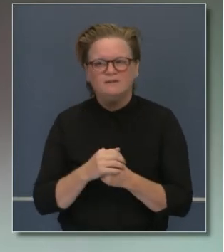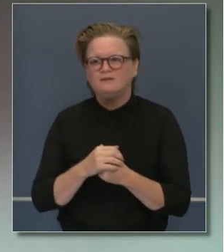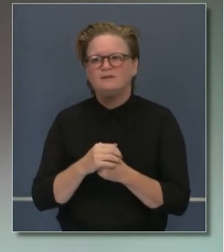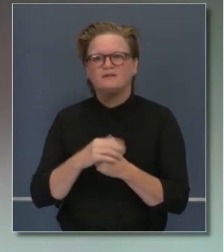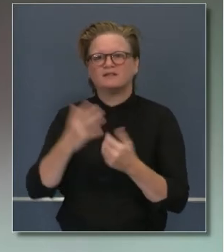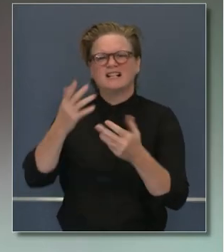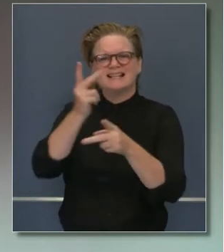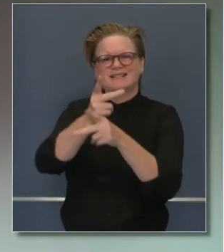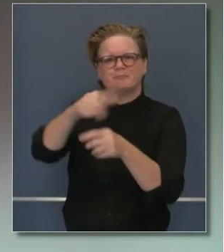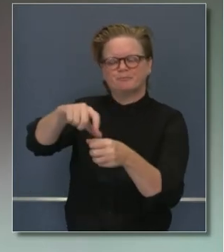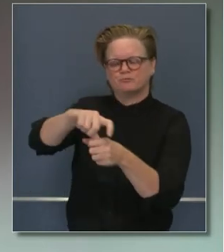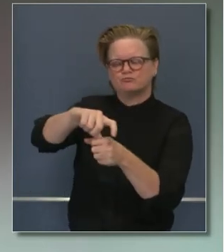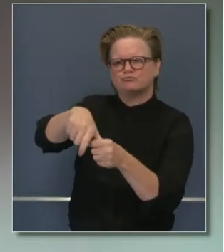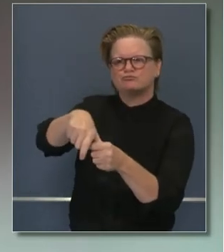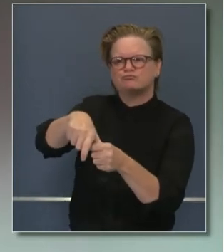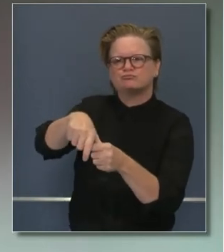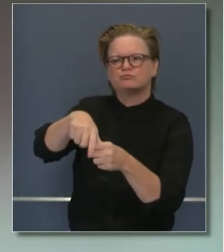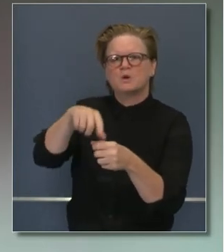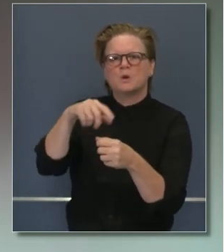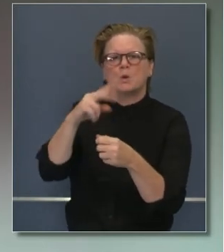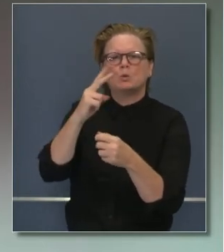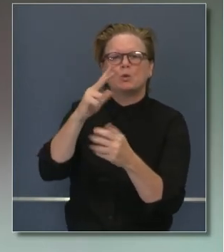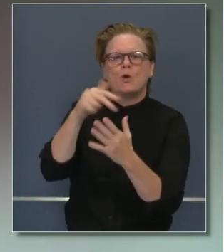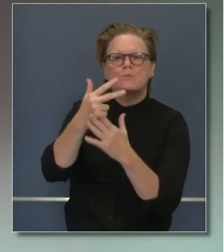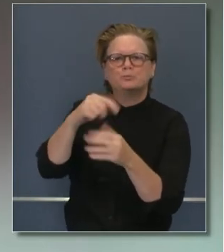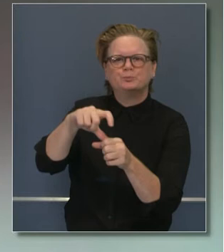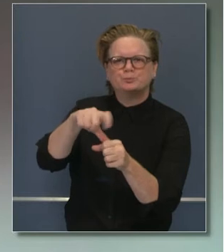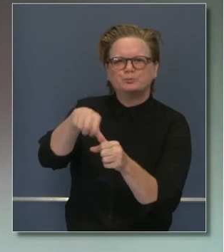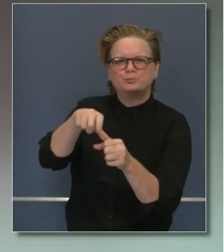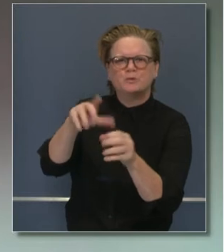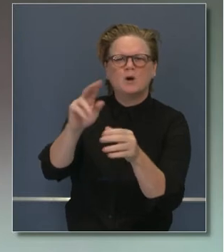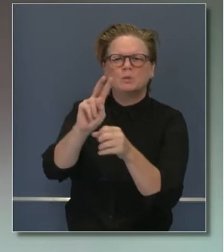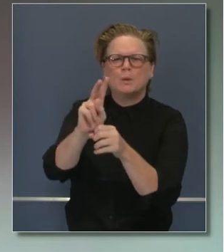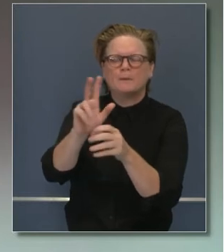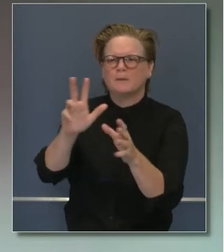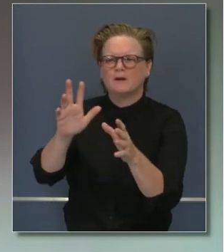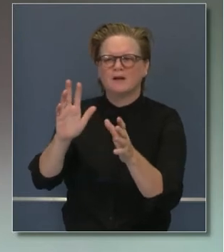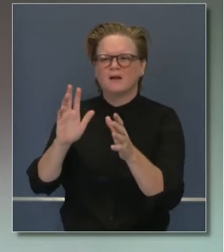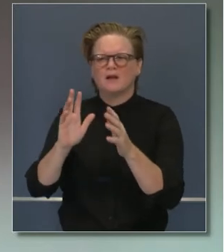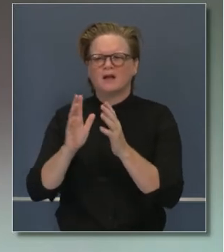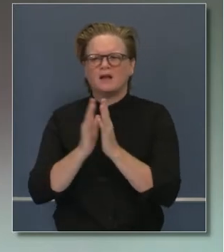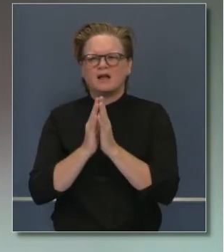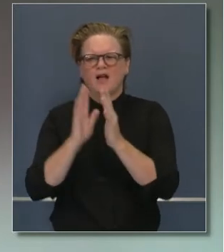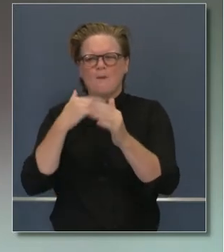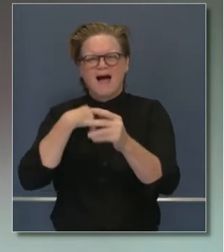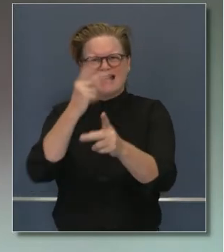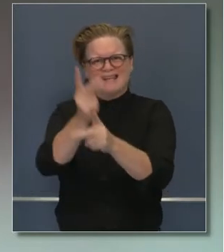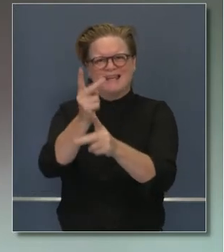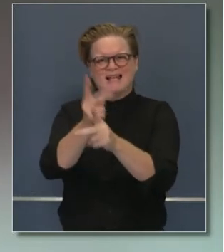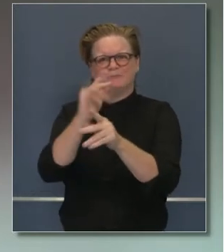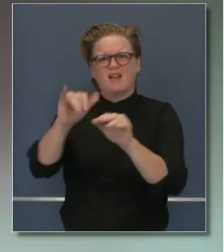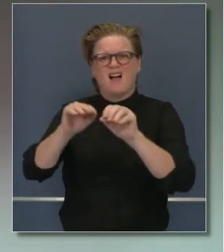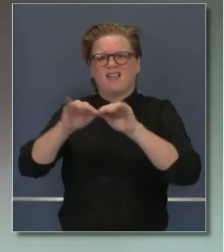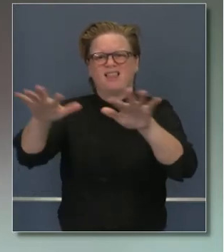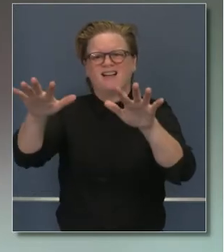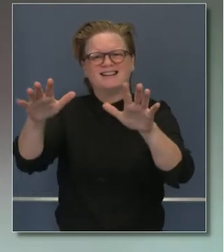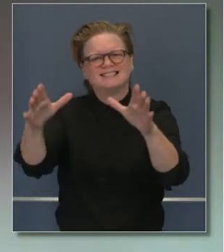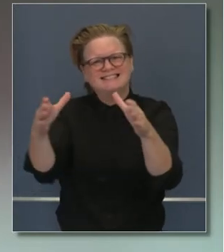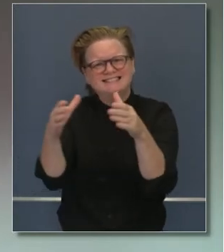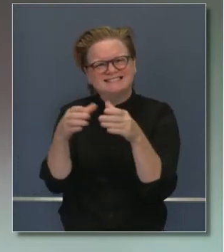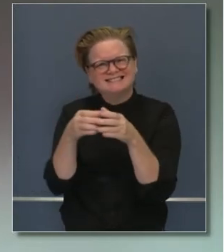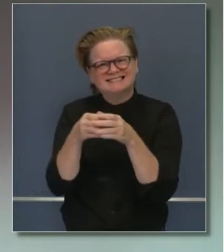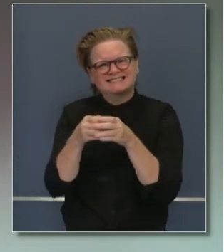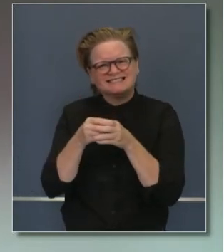viajar a horas de distancia de su hogar para también mantener bajo el riesgo de